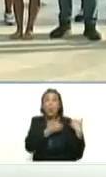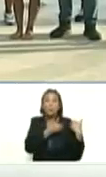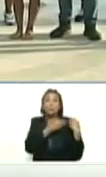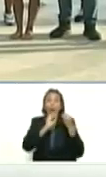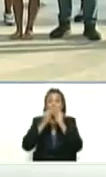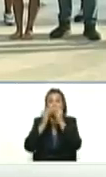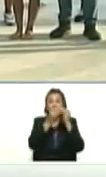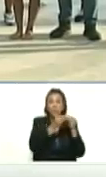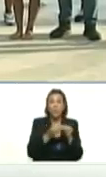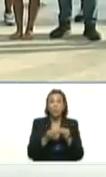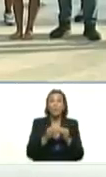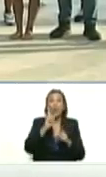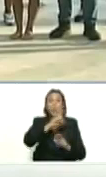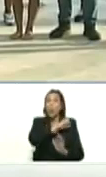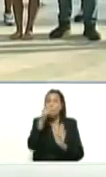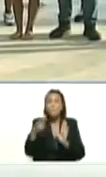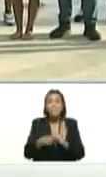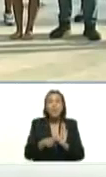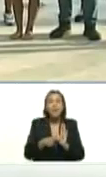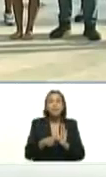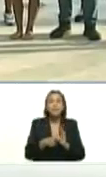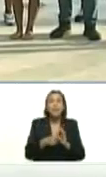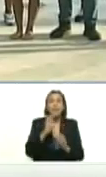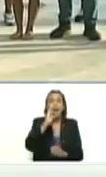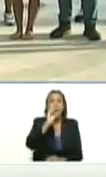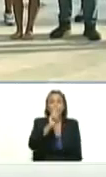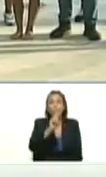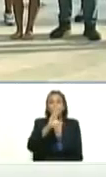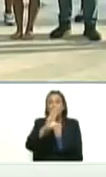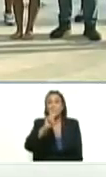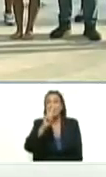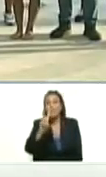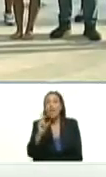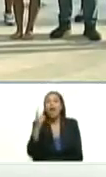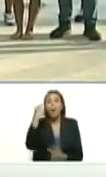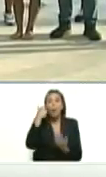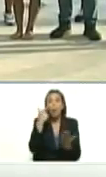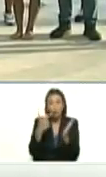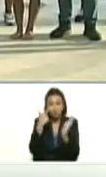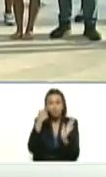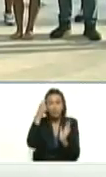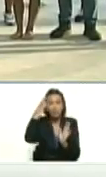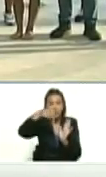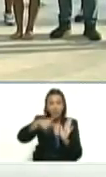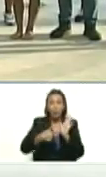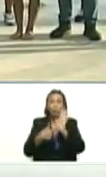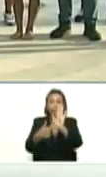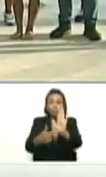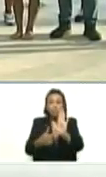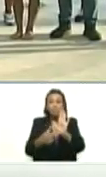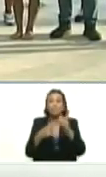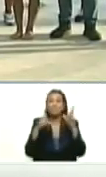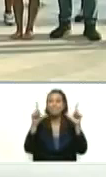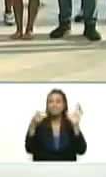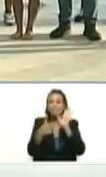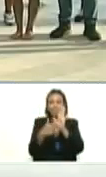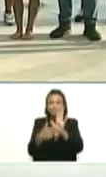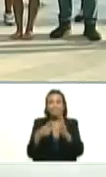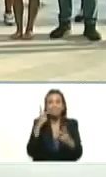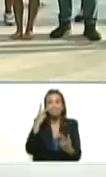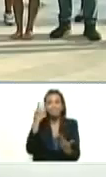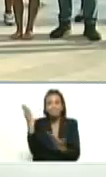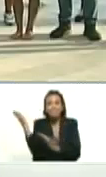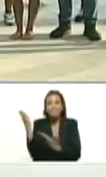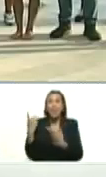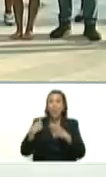recuperación completa de la UCB y hoy podemos mostrar estas imágenes hermosas para entregarles